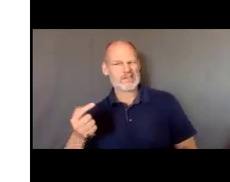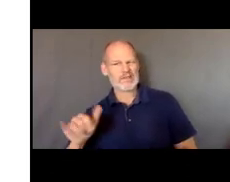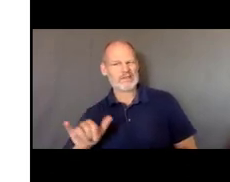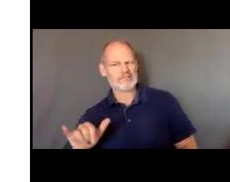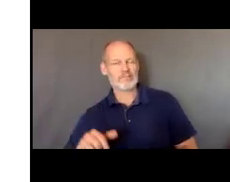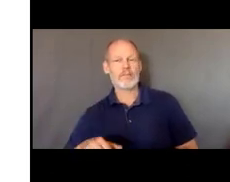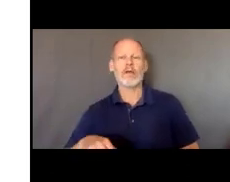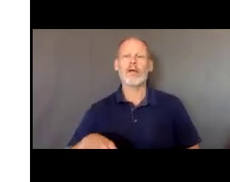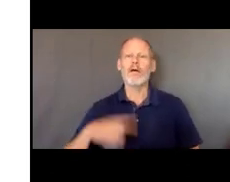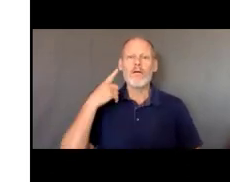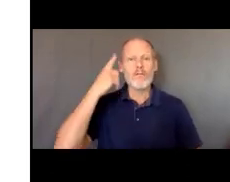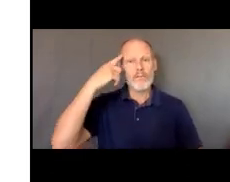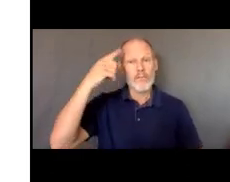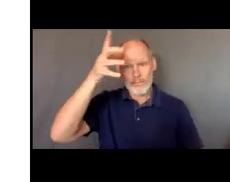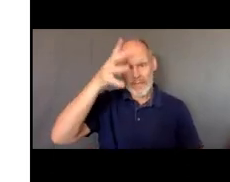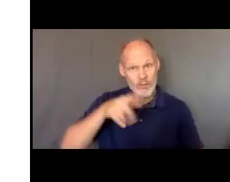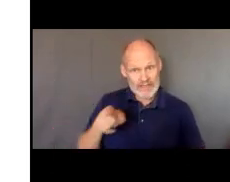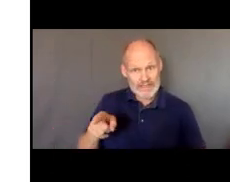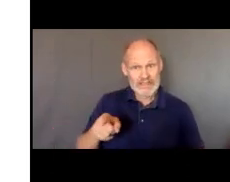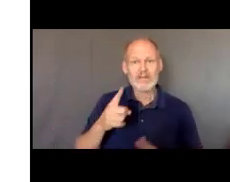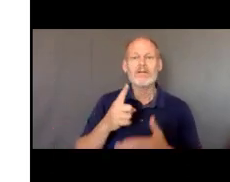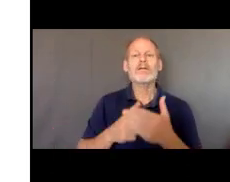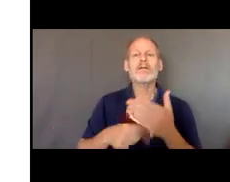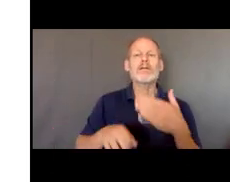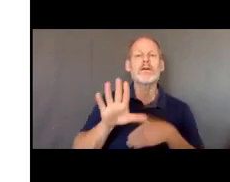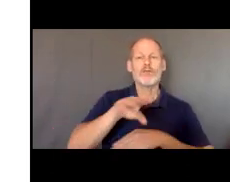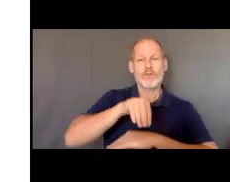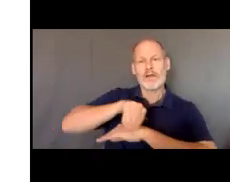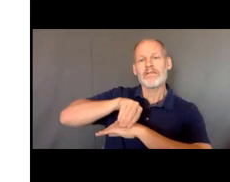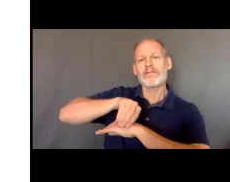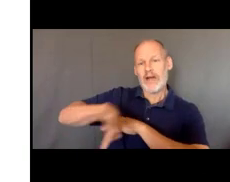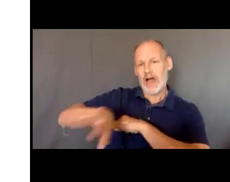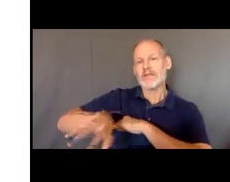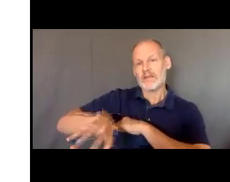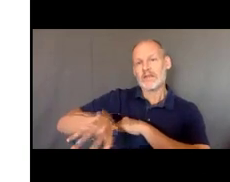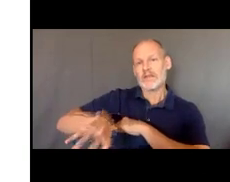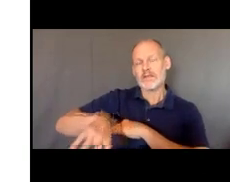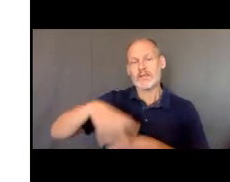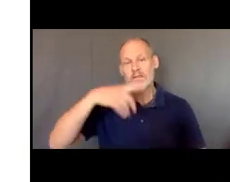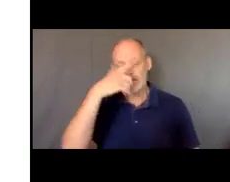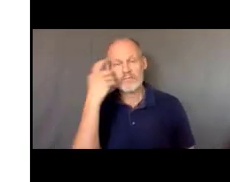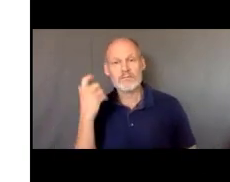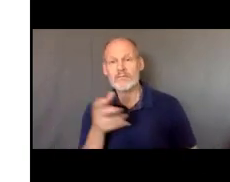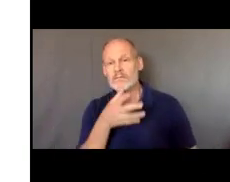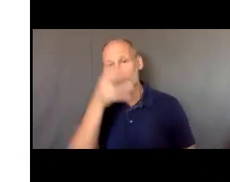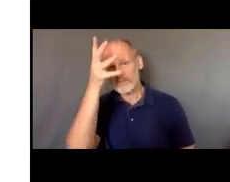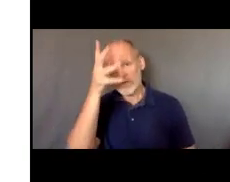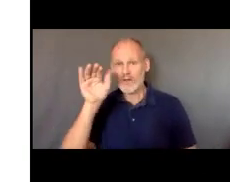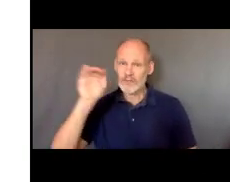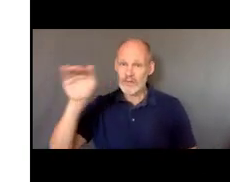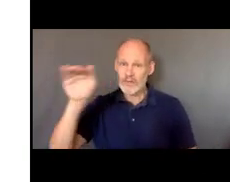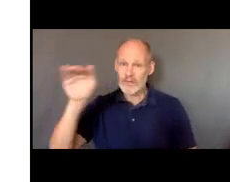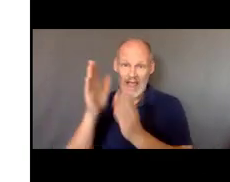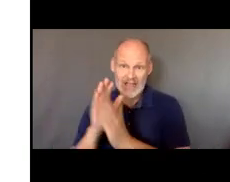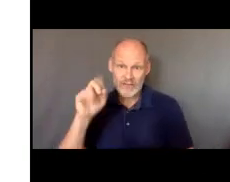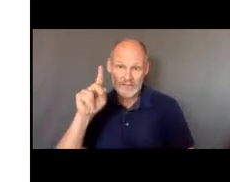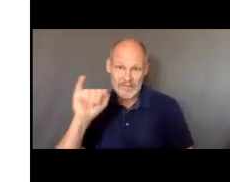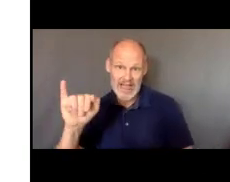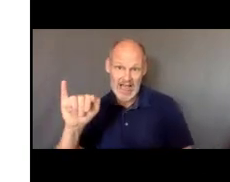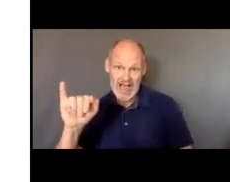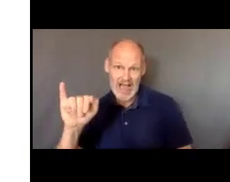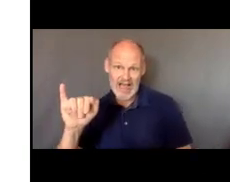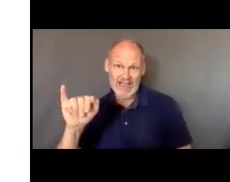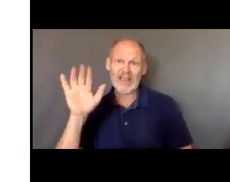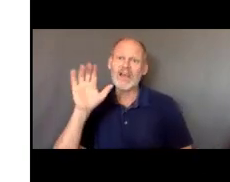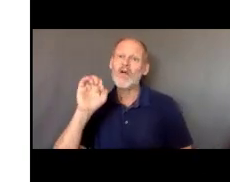tiene para los padres cuando las escuelas pues no siguen las guías de OSPI